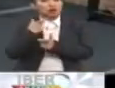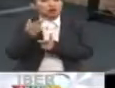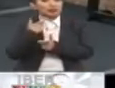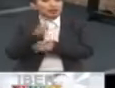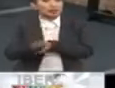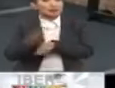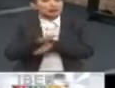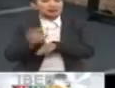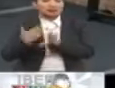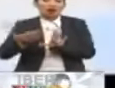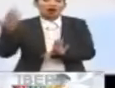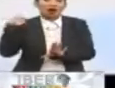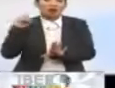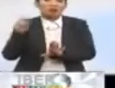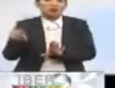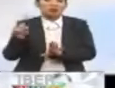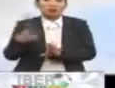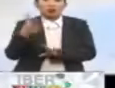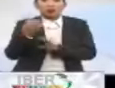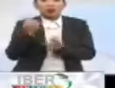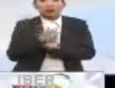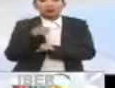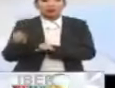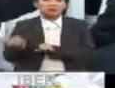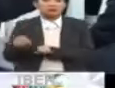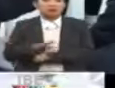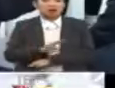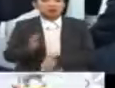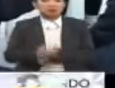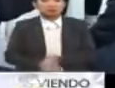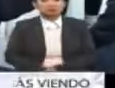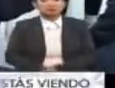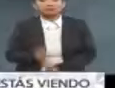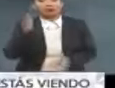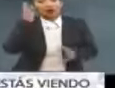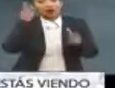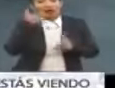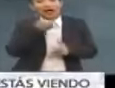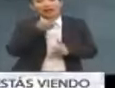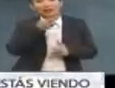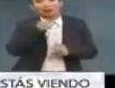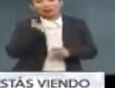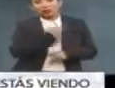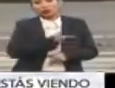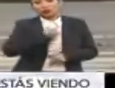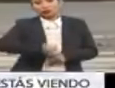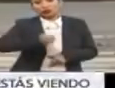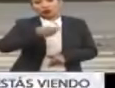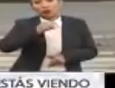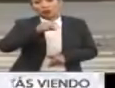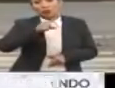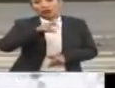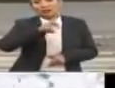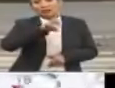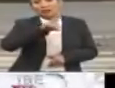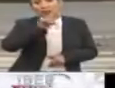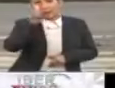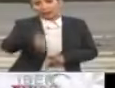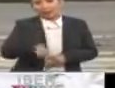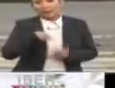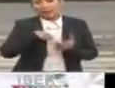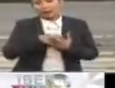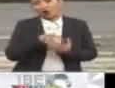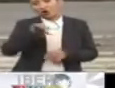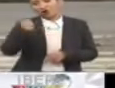brasileña, que ya venía muy dañada, pues por cuatro años de la vallana. ¿Qué tal, Heriberto Araujo? Te saluda con mucho gusto, Omar Cepeda. En efecto,